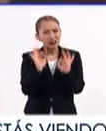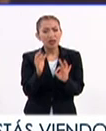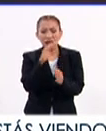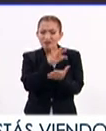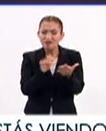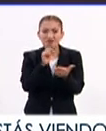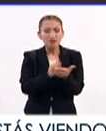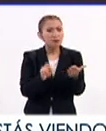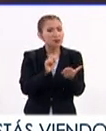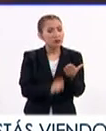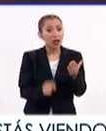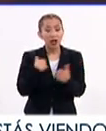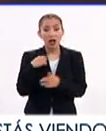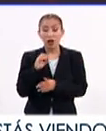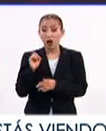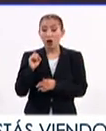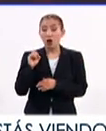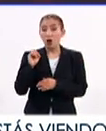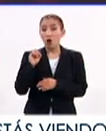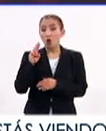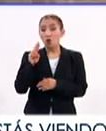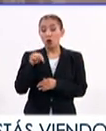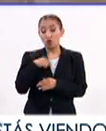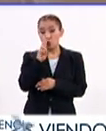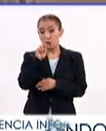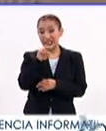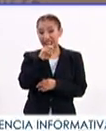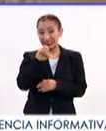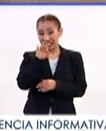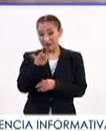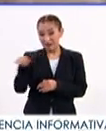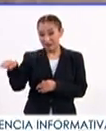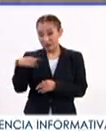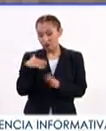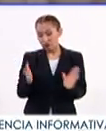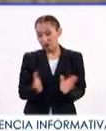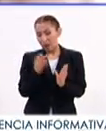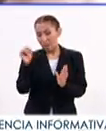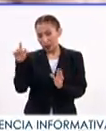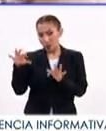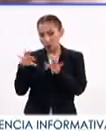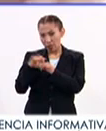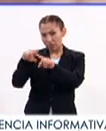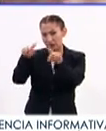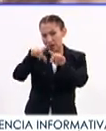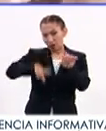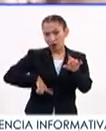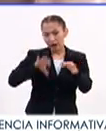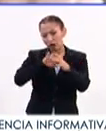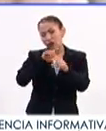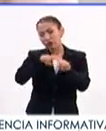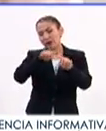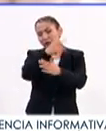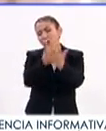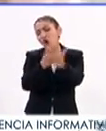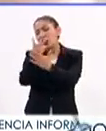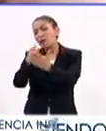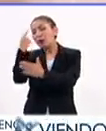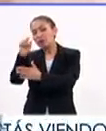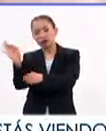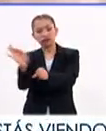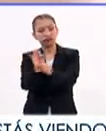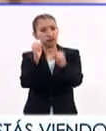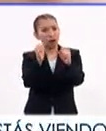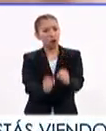de alfabetización. El Fondo de las Naciones Unidas para la Infancia, o UNICEF, promueve de la mano de diversos gobiernos diferentes programas para